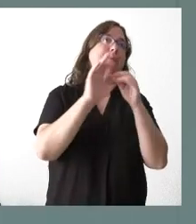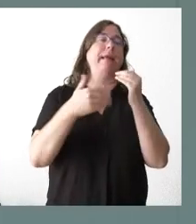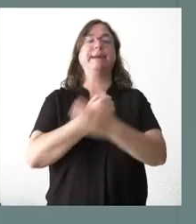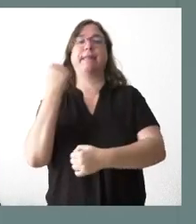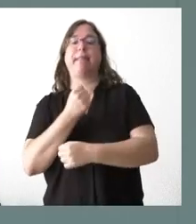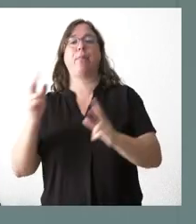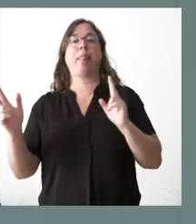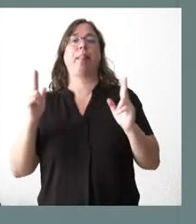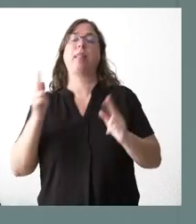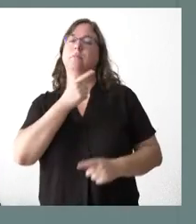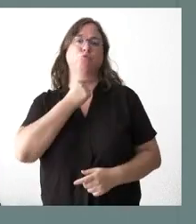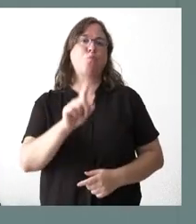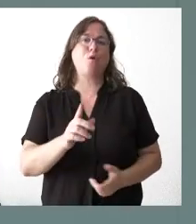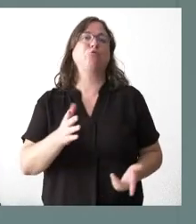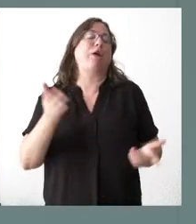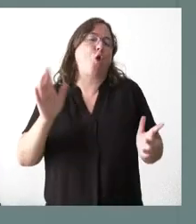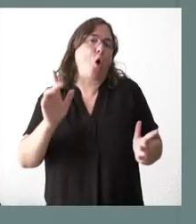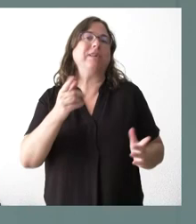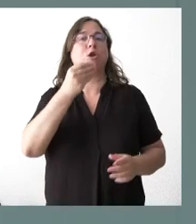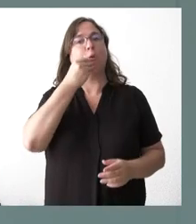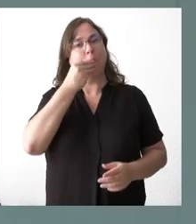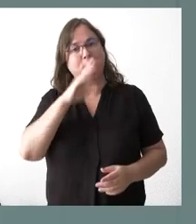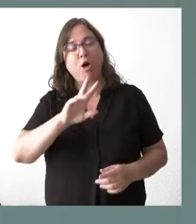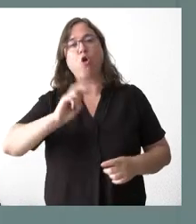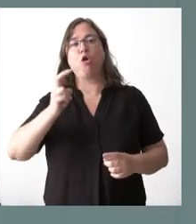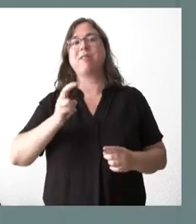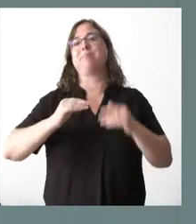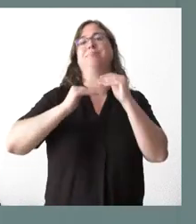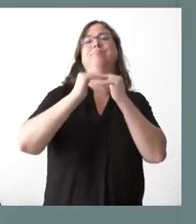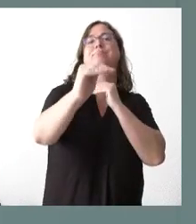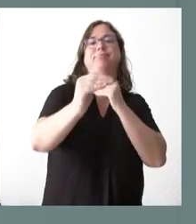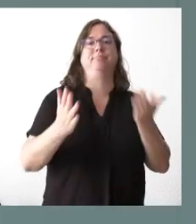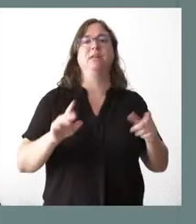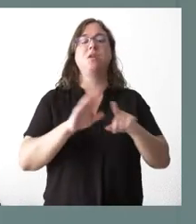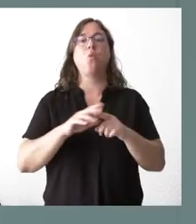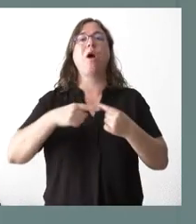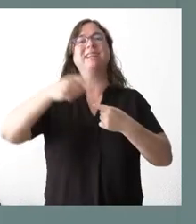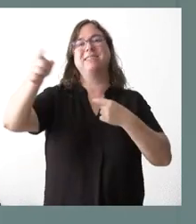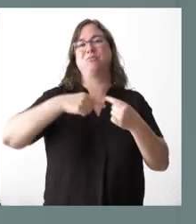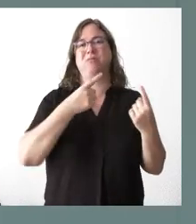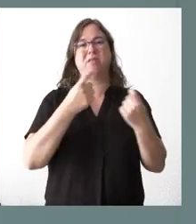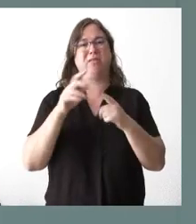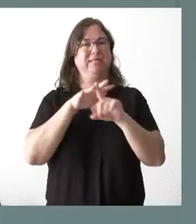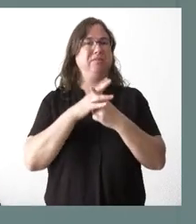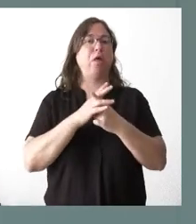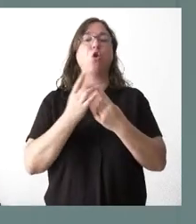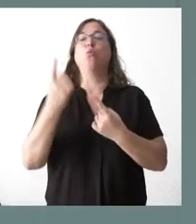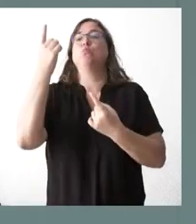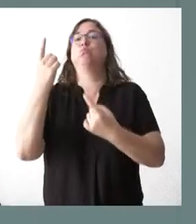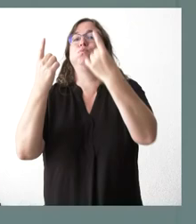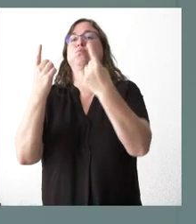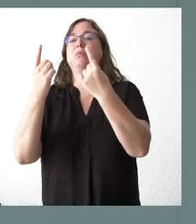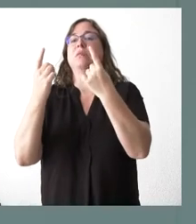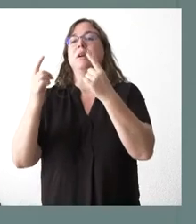pero nos parece bueno que sean medidas estructurales, porque nosotros en el transporte lo vemos solamente como una necesidad vinculada a un momento concreto donde ha subido